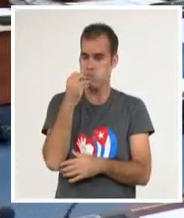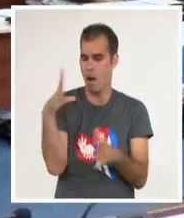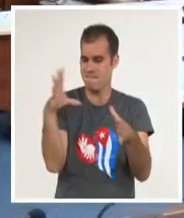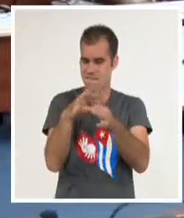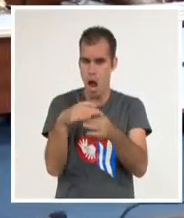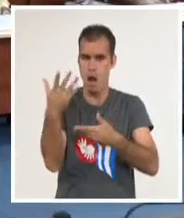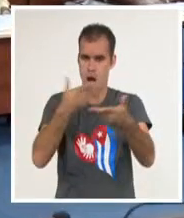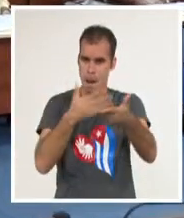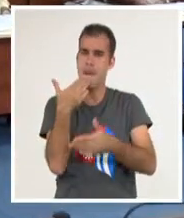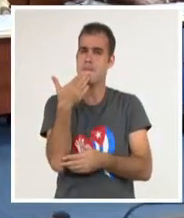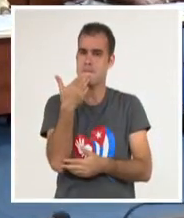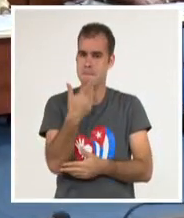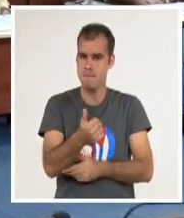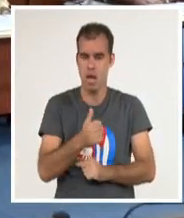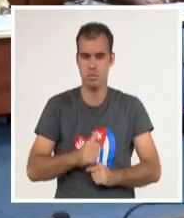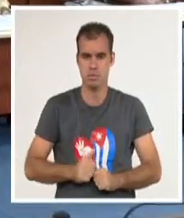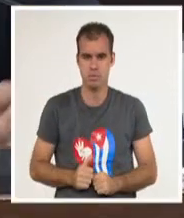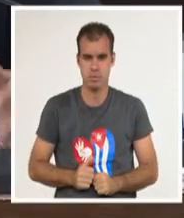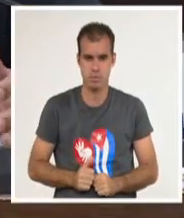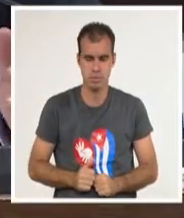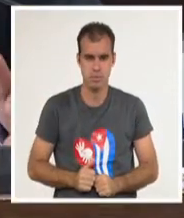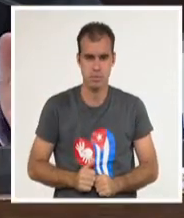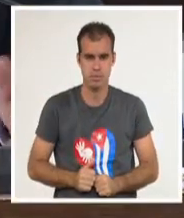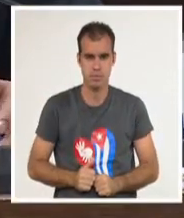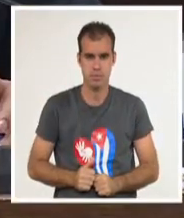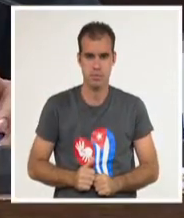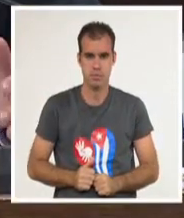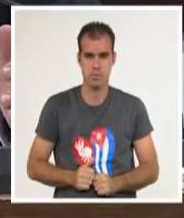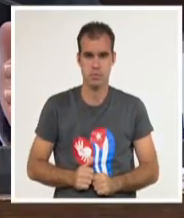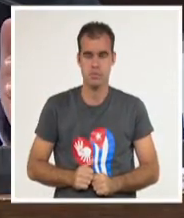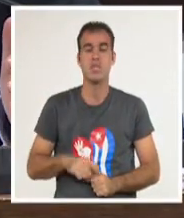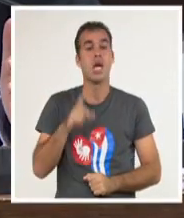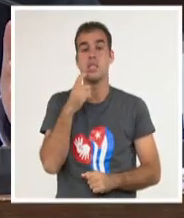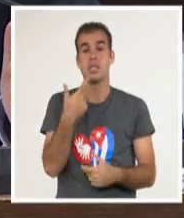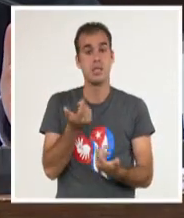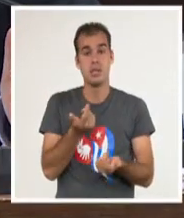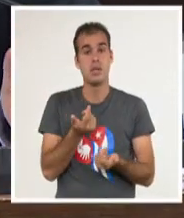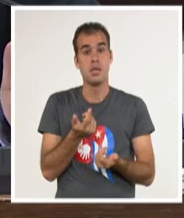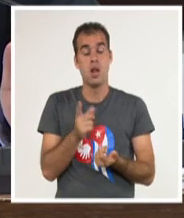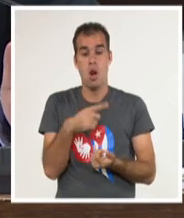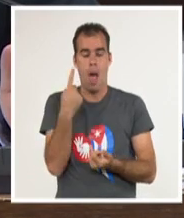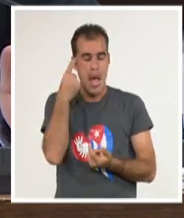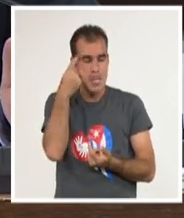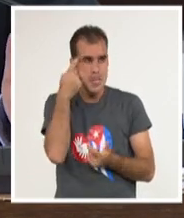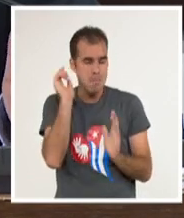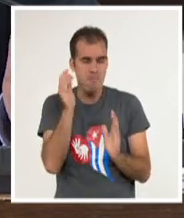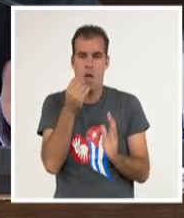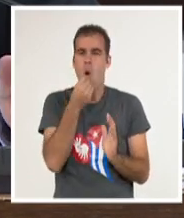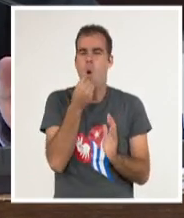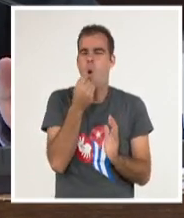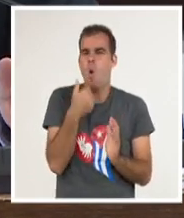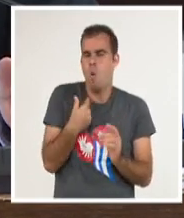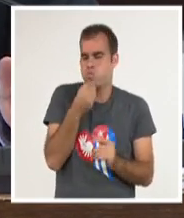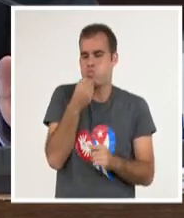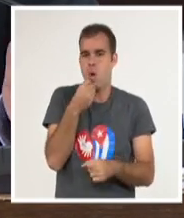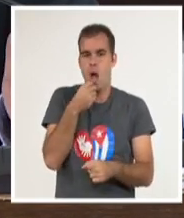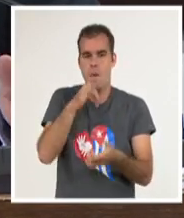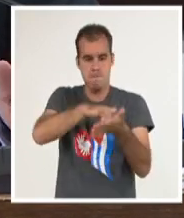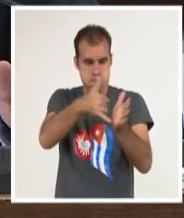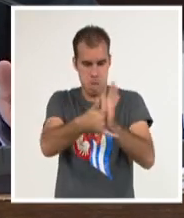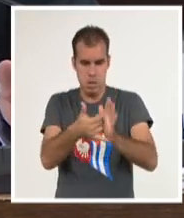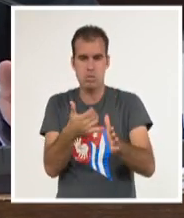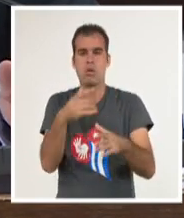con los cubanos residentes en el exterior. Tenemos que ver cómo acabamos de consolidar proyectos,